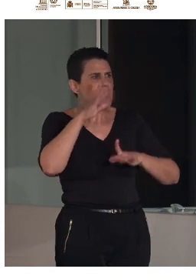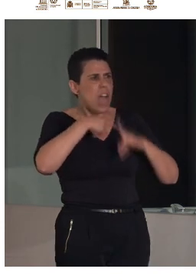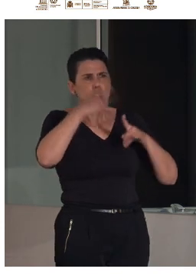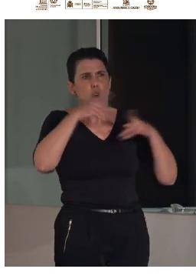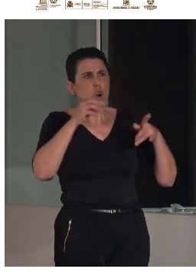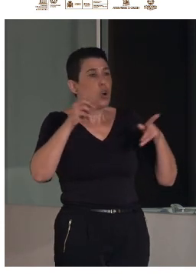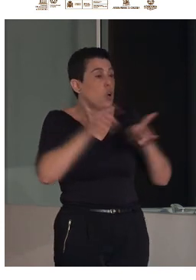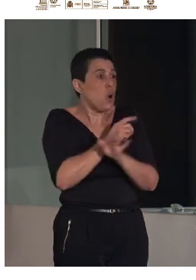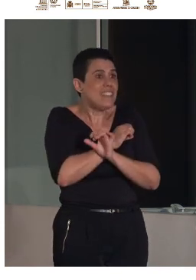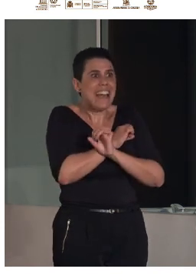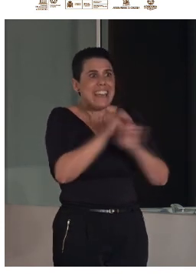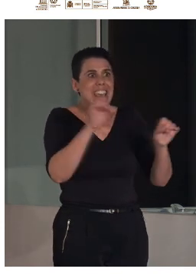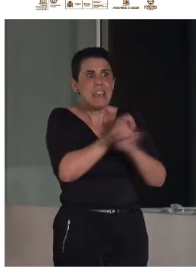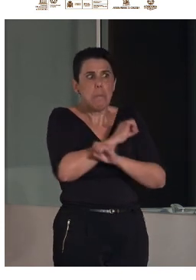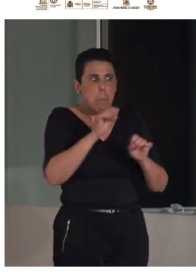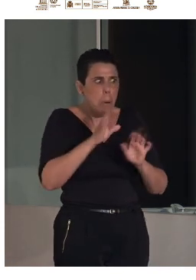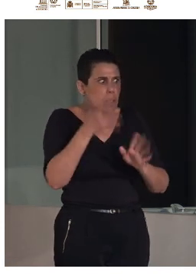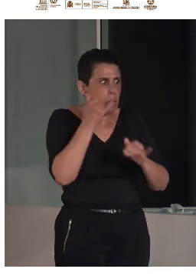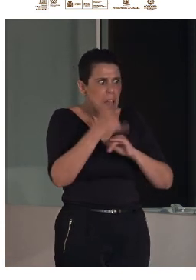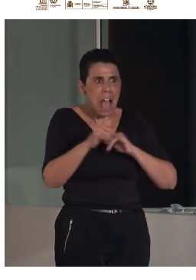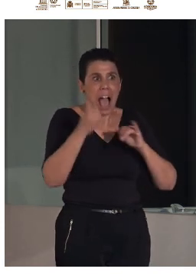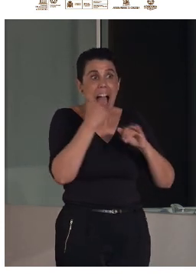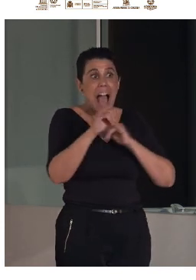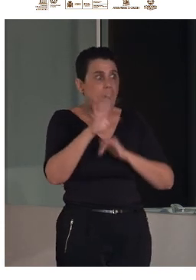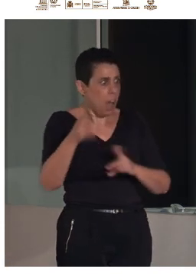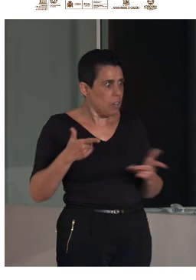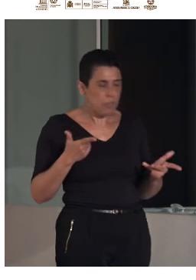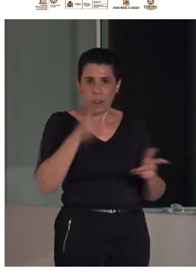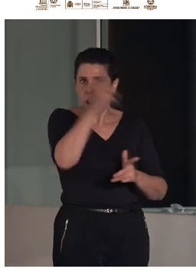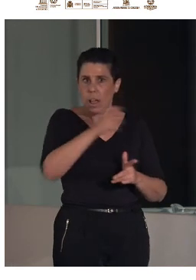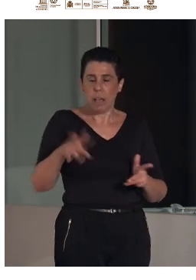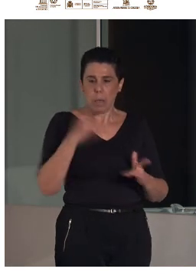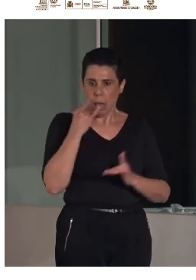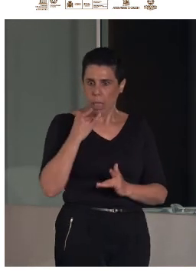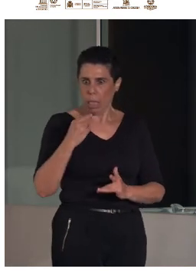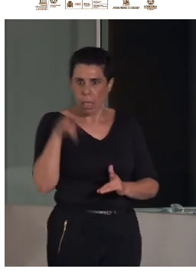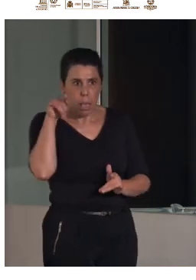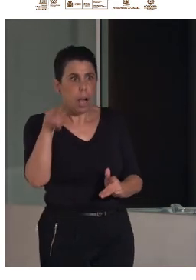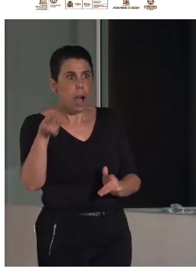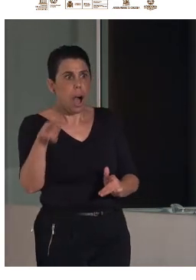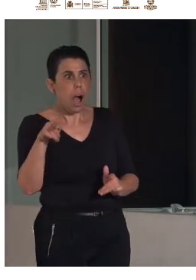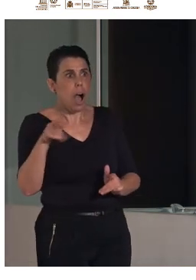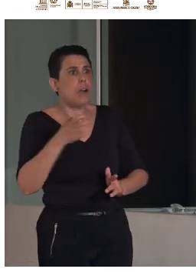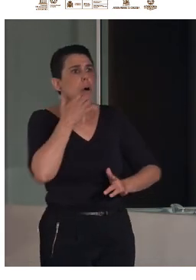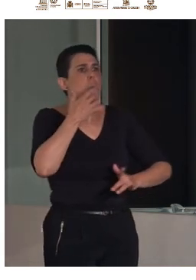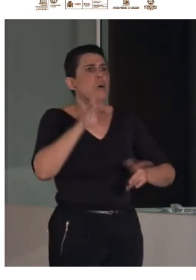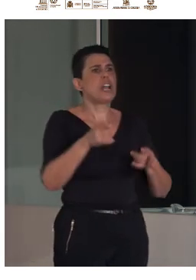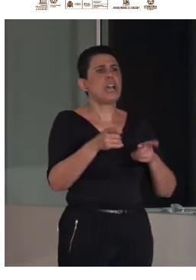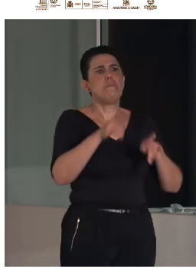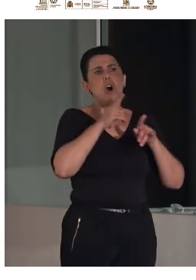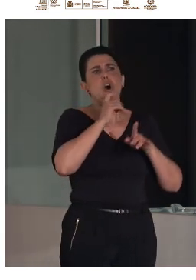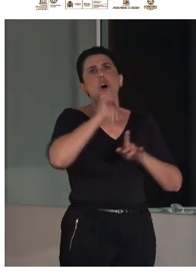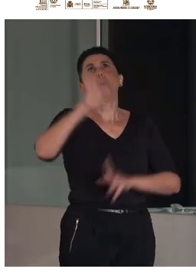concentran la atención de la gente a la que estamos hablando a lo mejor cómo se ha puesto una dovela en un punto